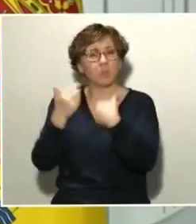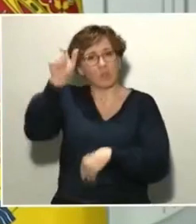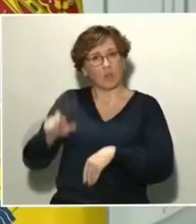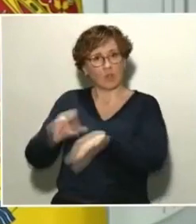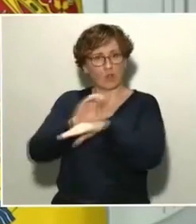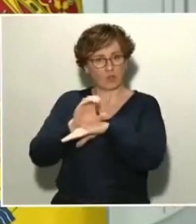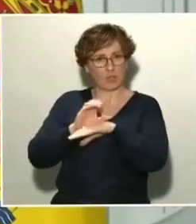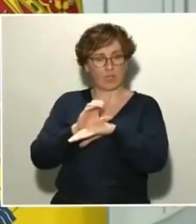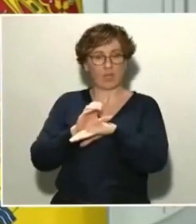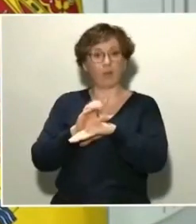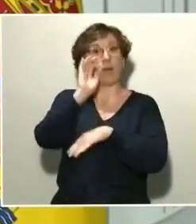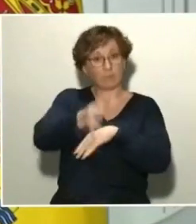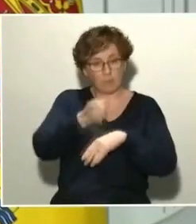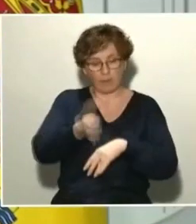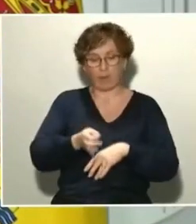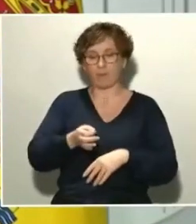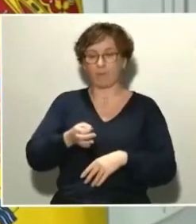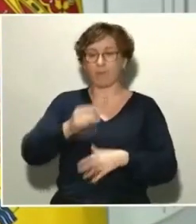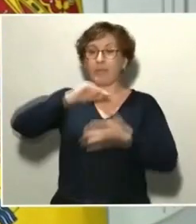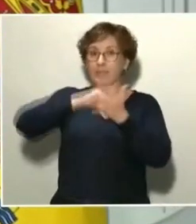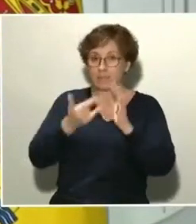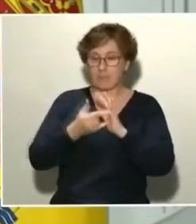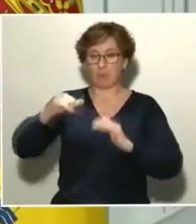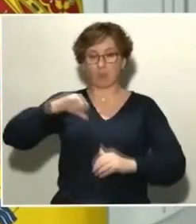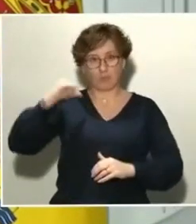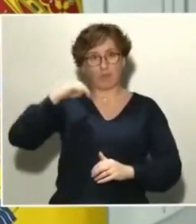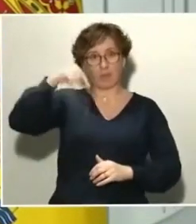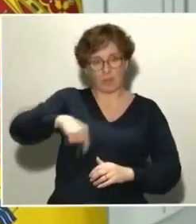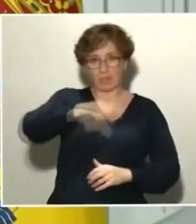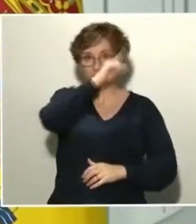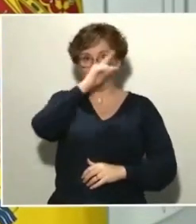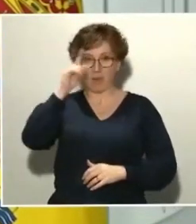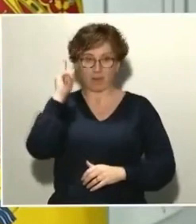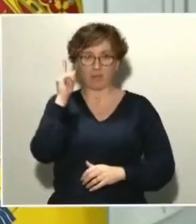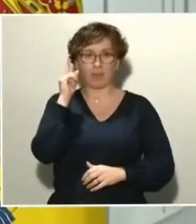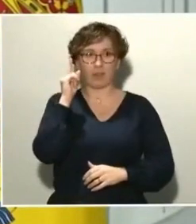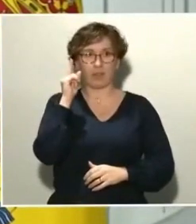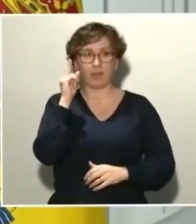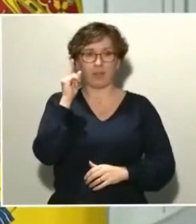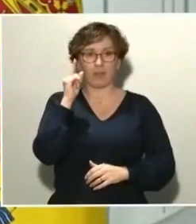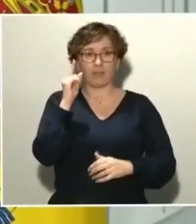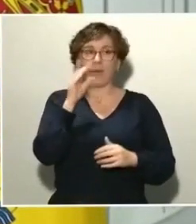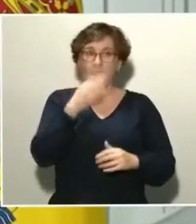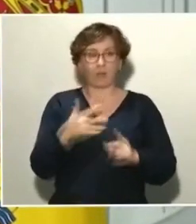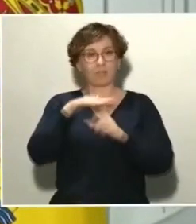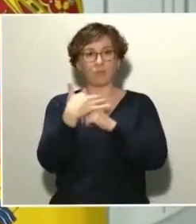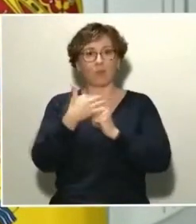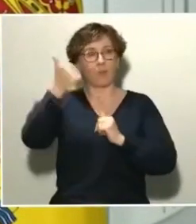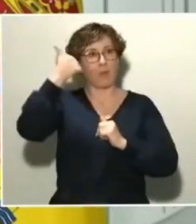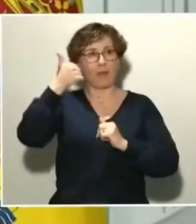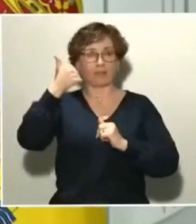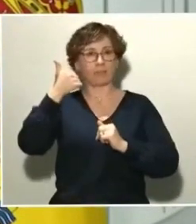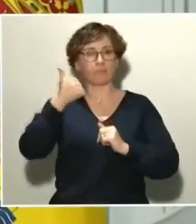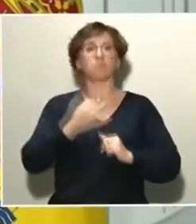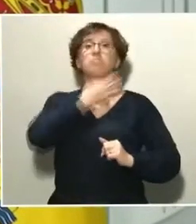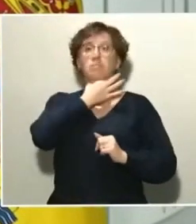hospitalario existencial en Madrid es, en estos momentos, el que está en una situación de más tensión por el número de casos